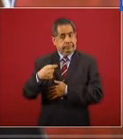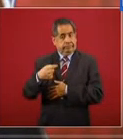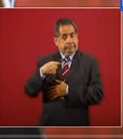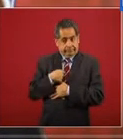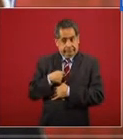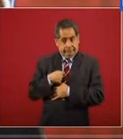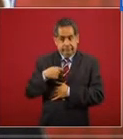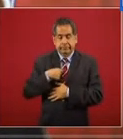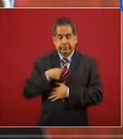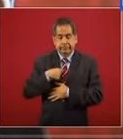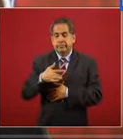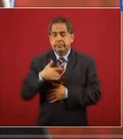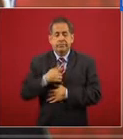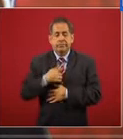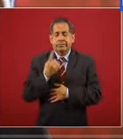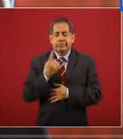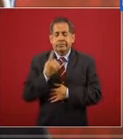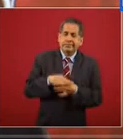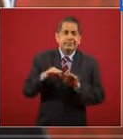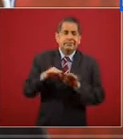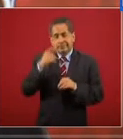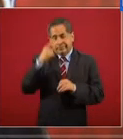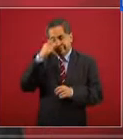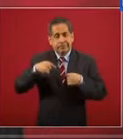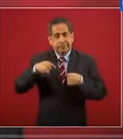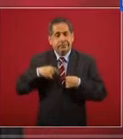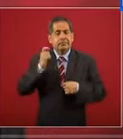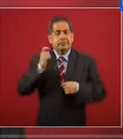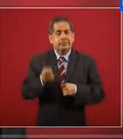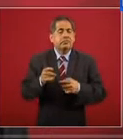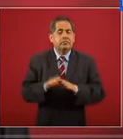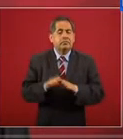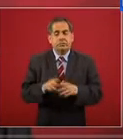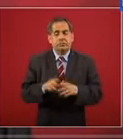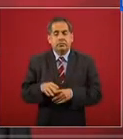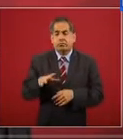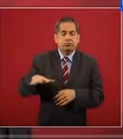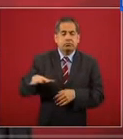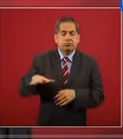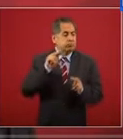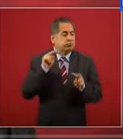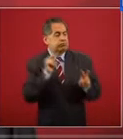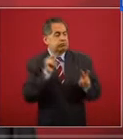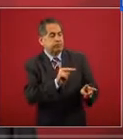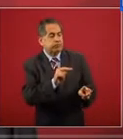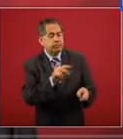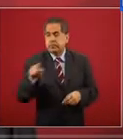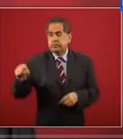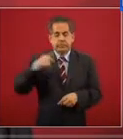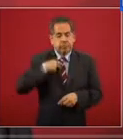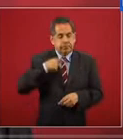lo que más me importa es que moralicemos a México